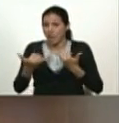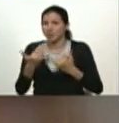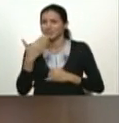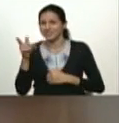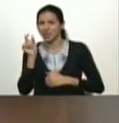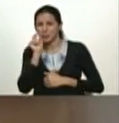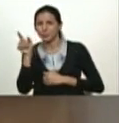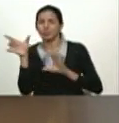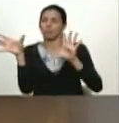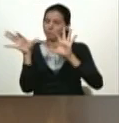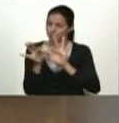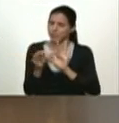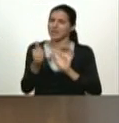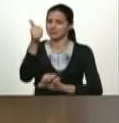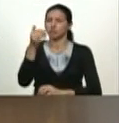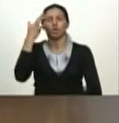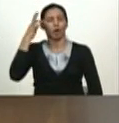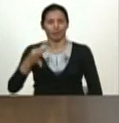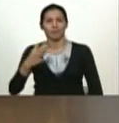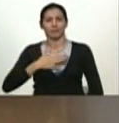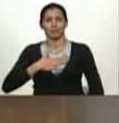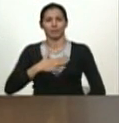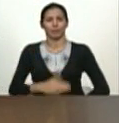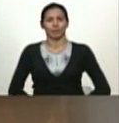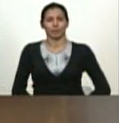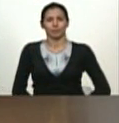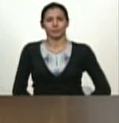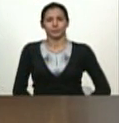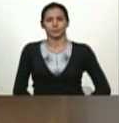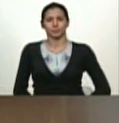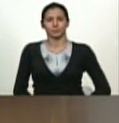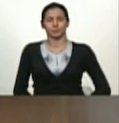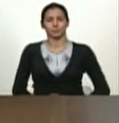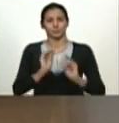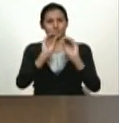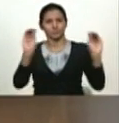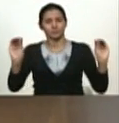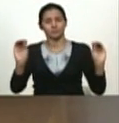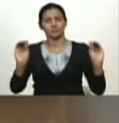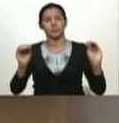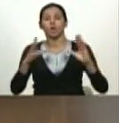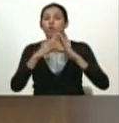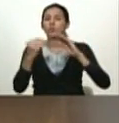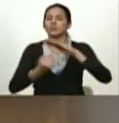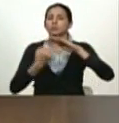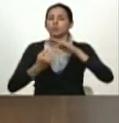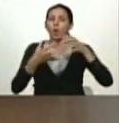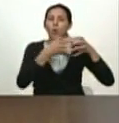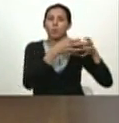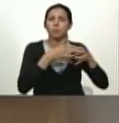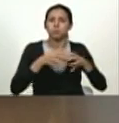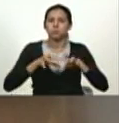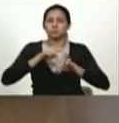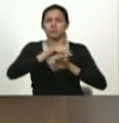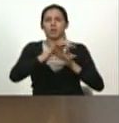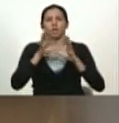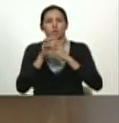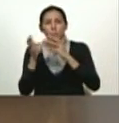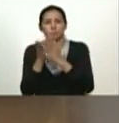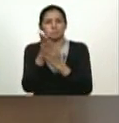momento así lo creo y yo le hago un llamado a toda nuestra fuerza armada a mantener la cohesión la moral